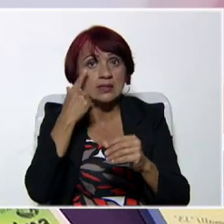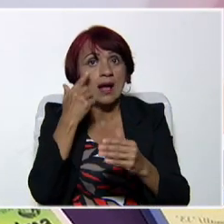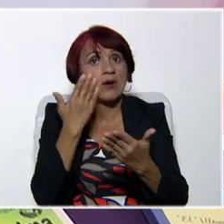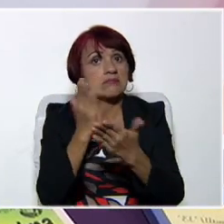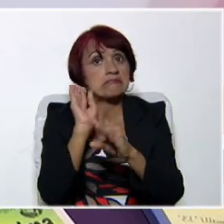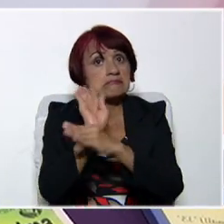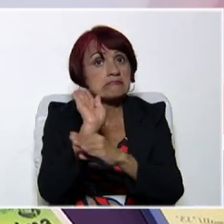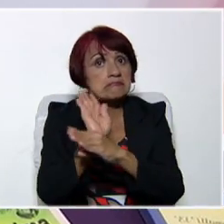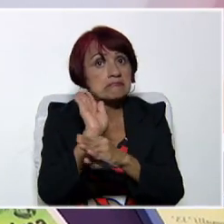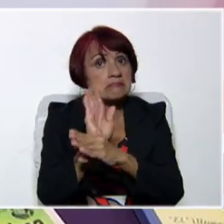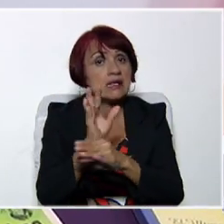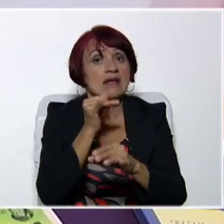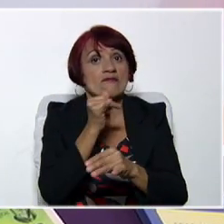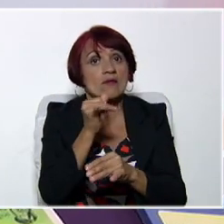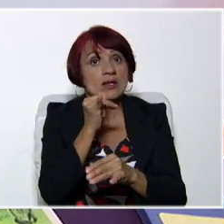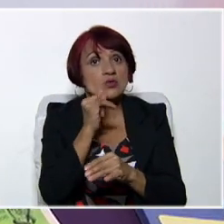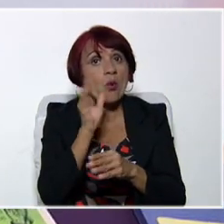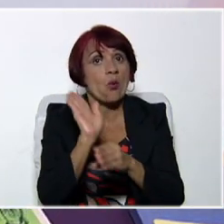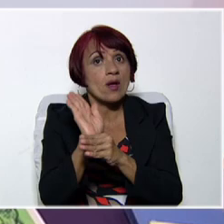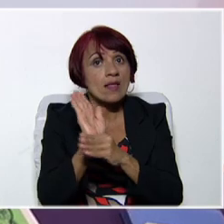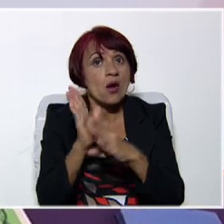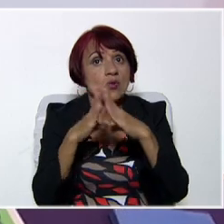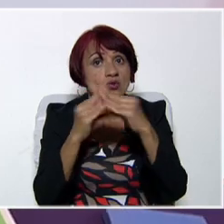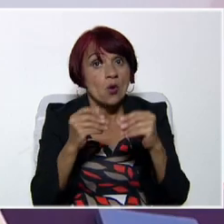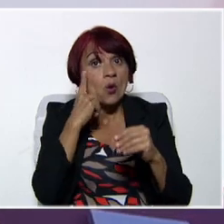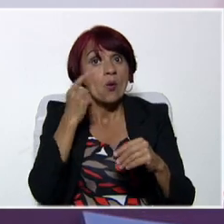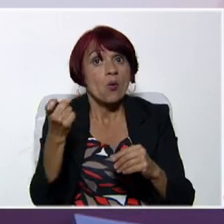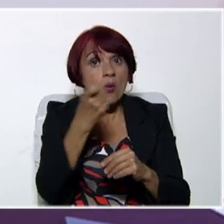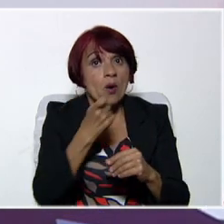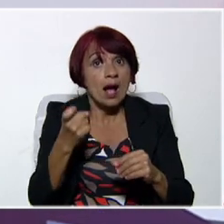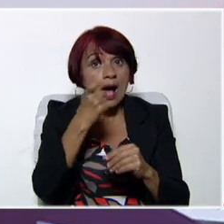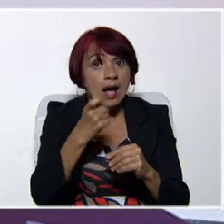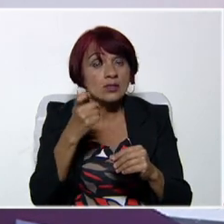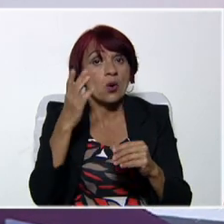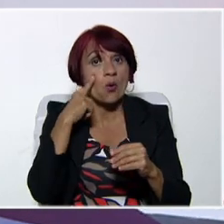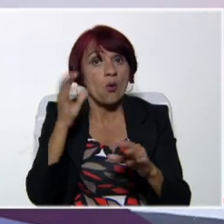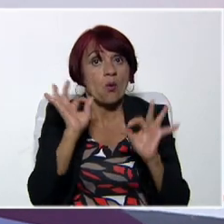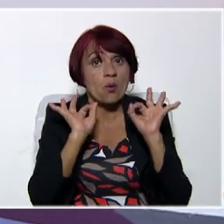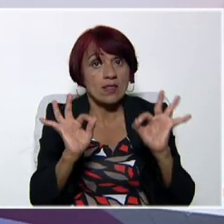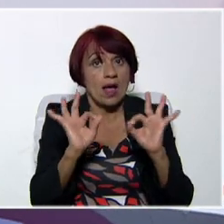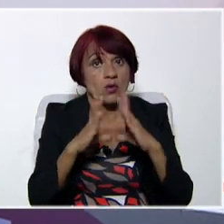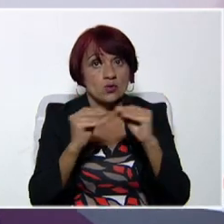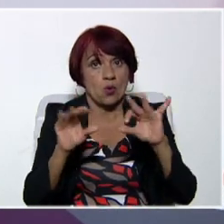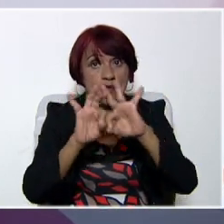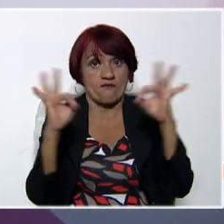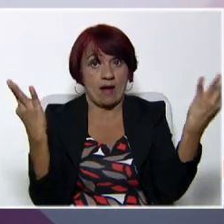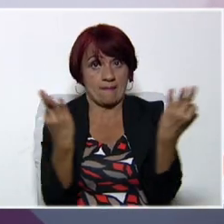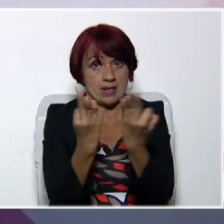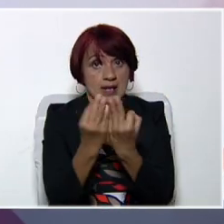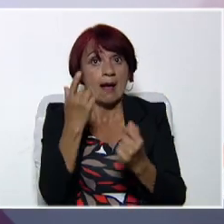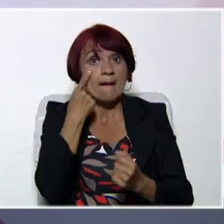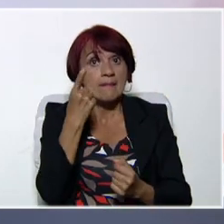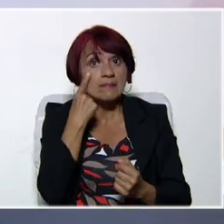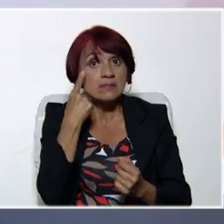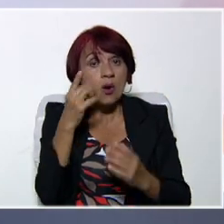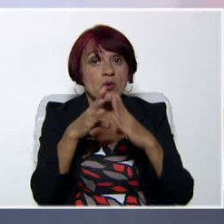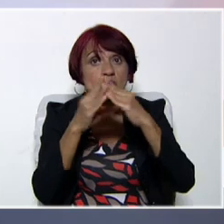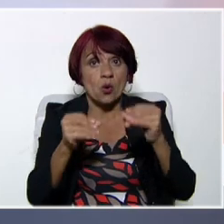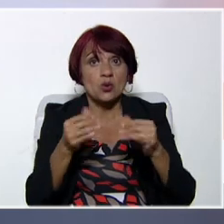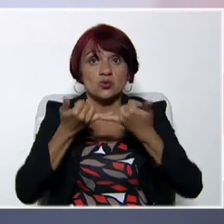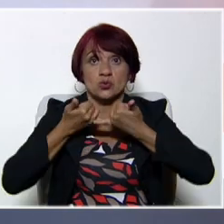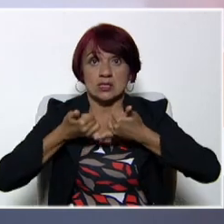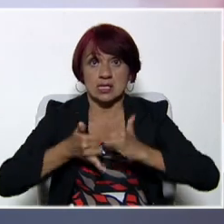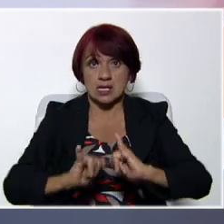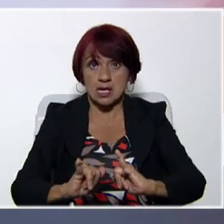con el tipo de información que busquemos y analicemos. Por eso, ustedes, familia, estén pendientes de lo que sus hijos,